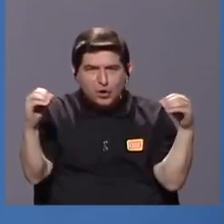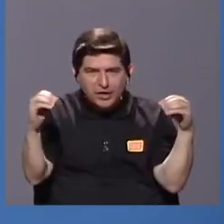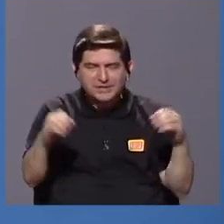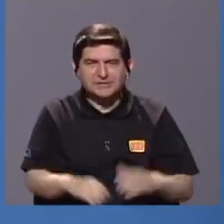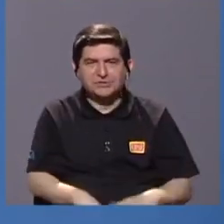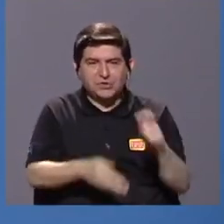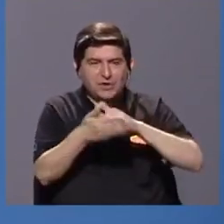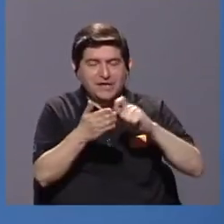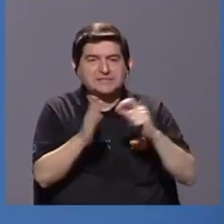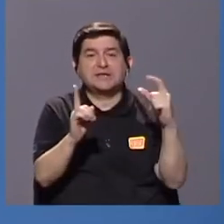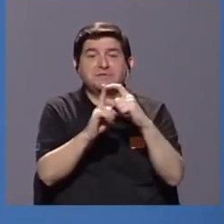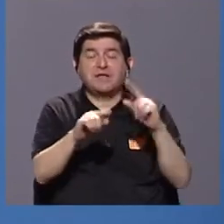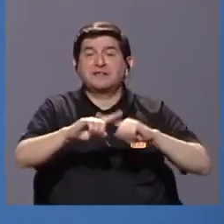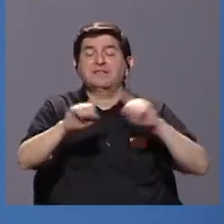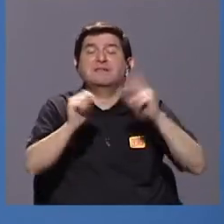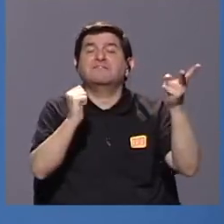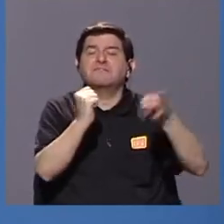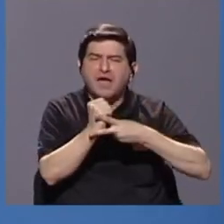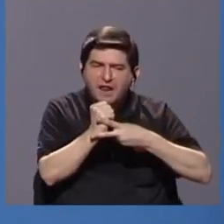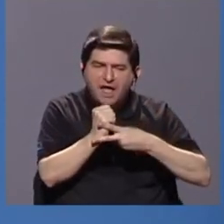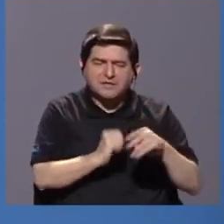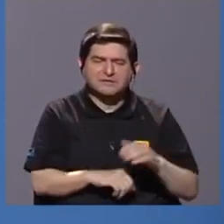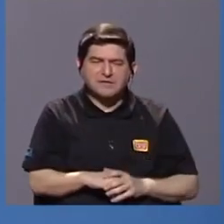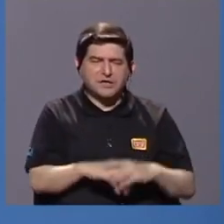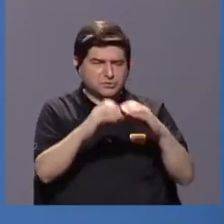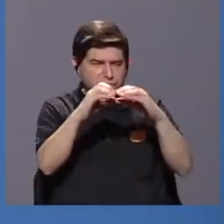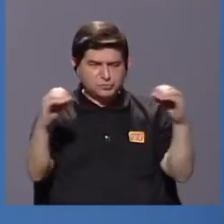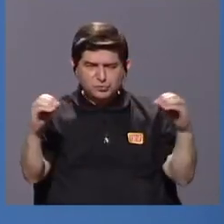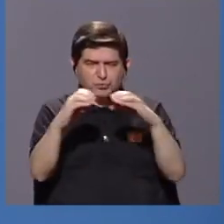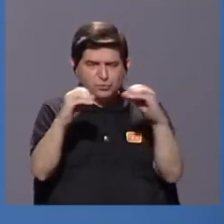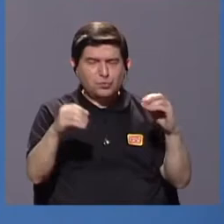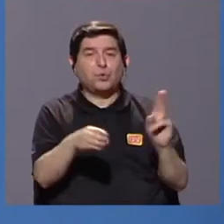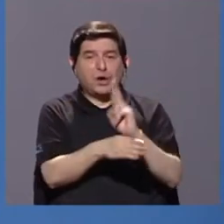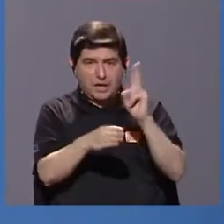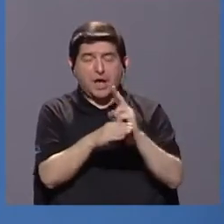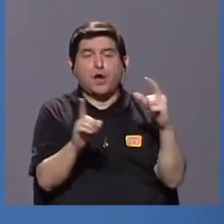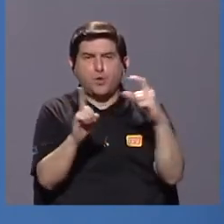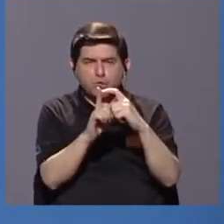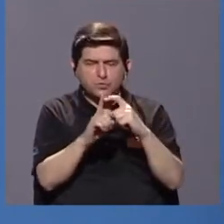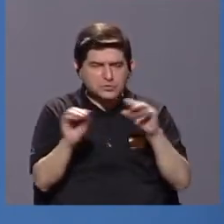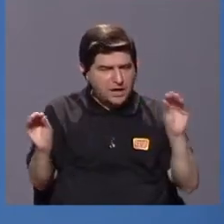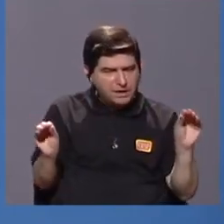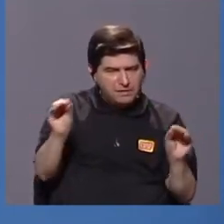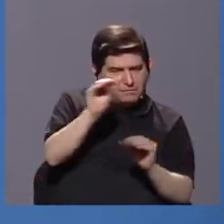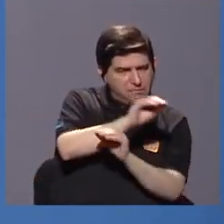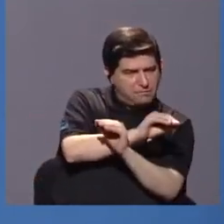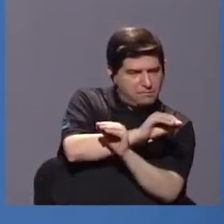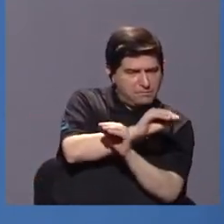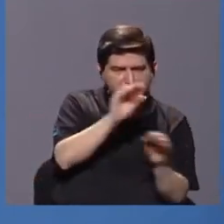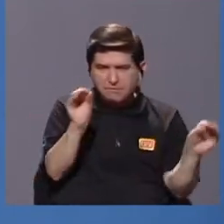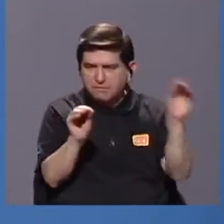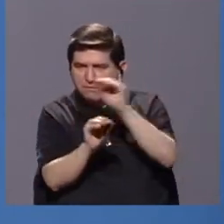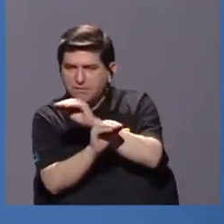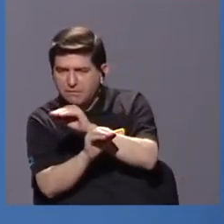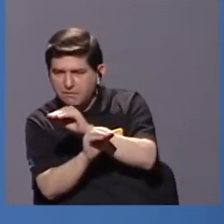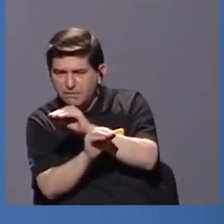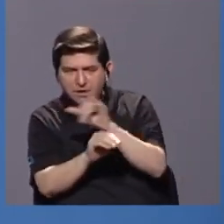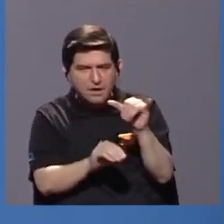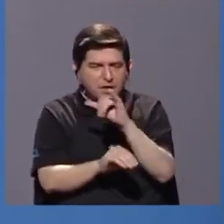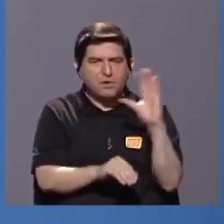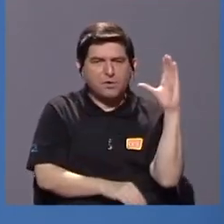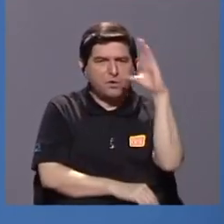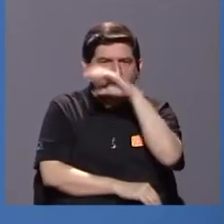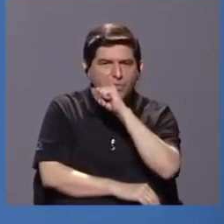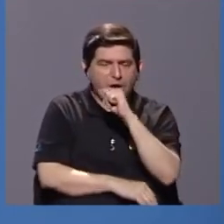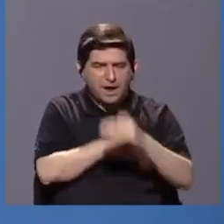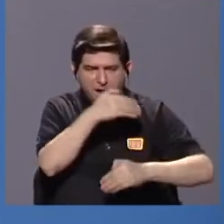escribimos la palabra muchas veces, ponemos oraciones con la palabra, la vamos moviendo y vamos viendo también pues cómo